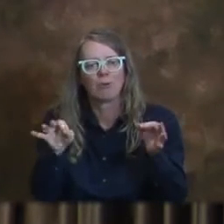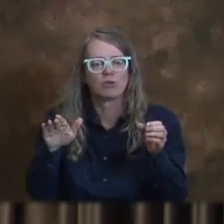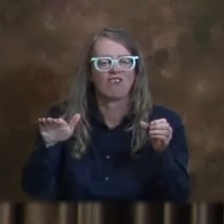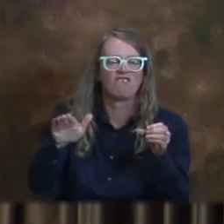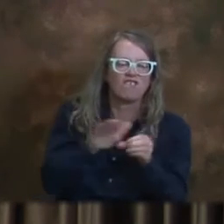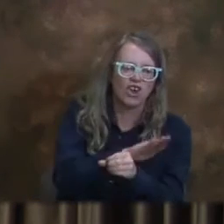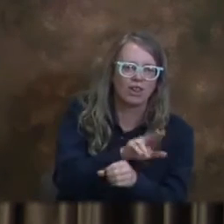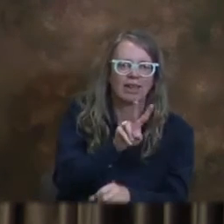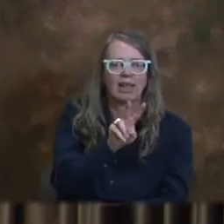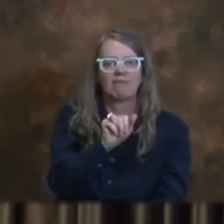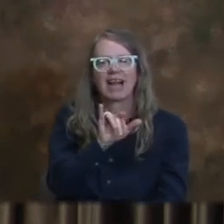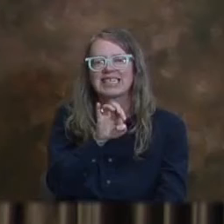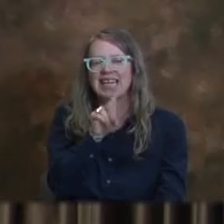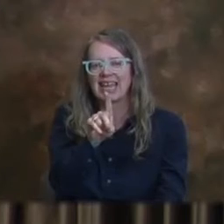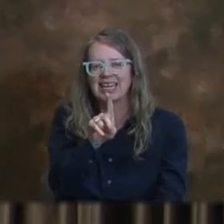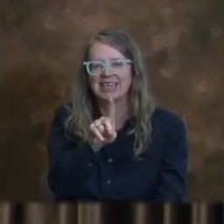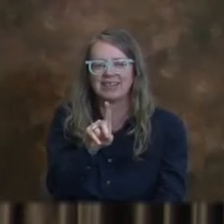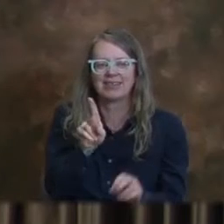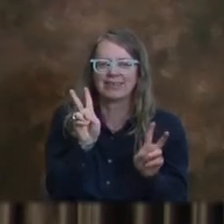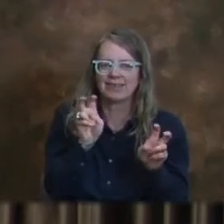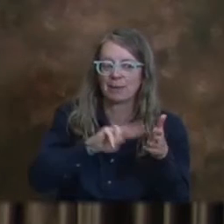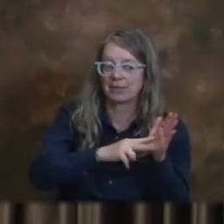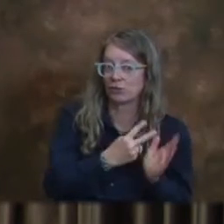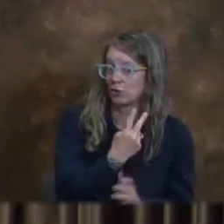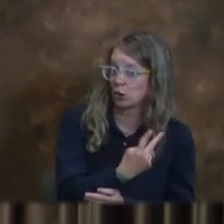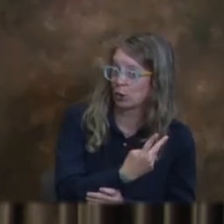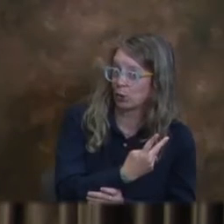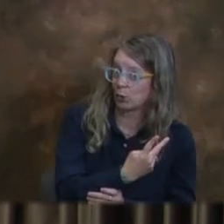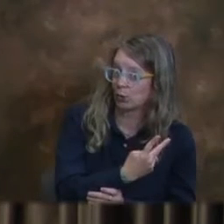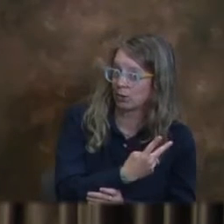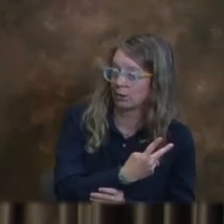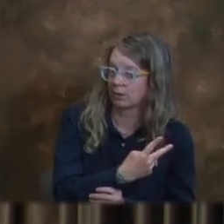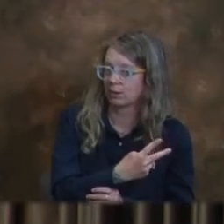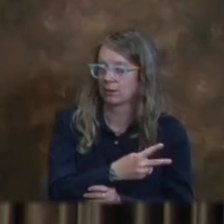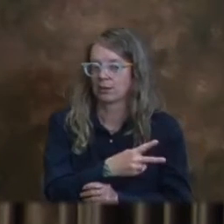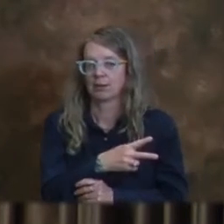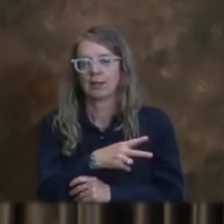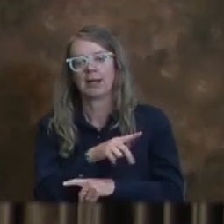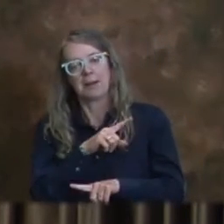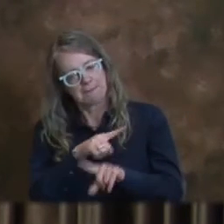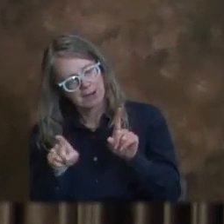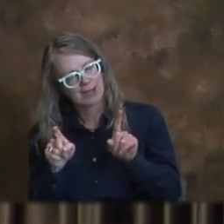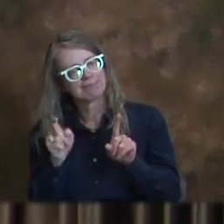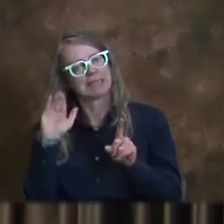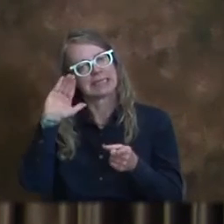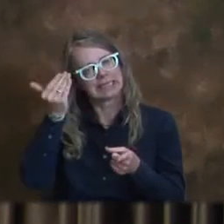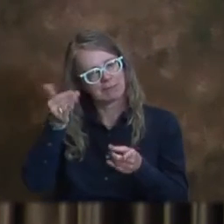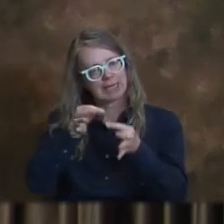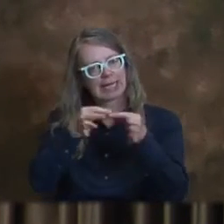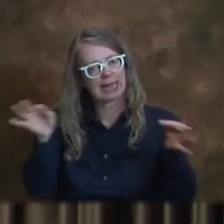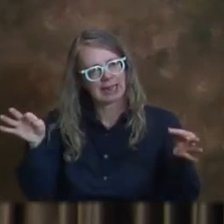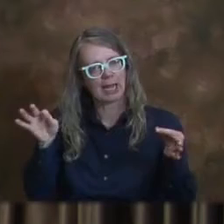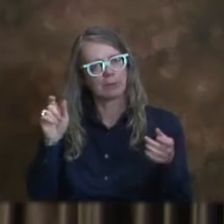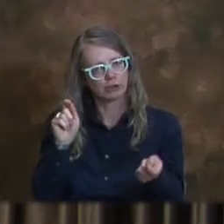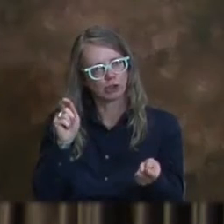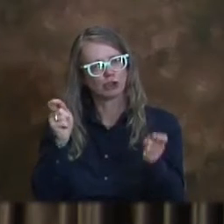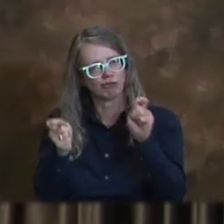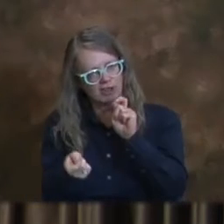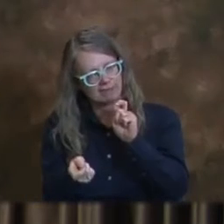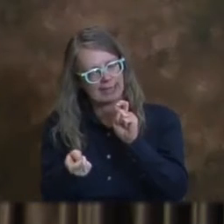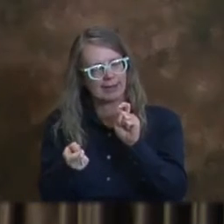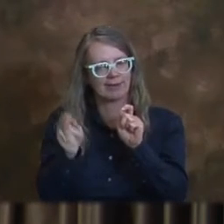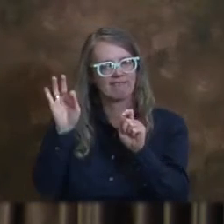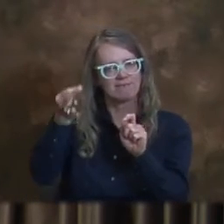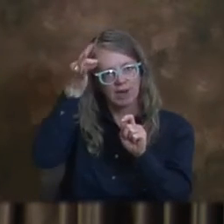se considera una persona completamente vacunada, porque en realidad es para las dos primeras vacunas, pero sí ha habido un cambio con respecto a cómo nos